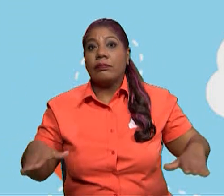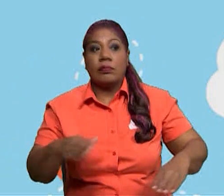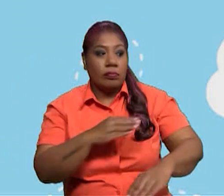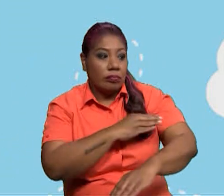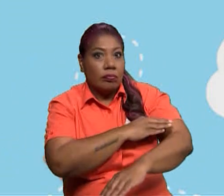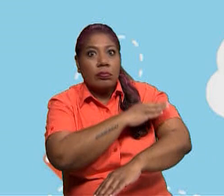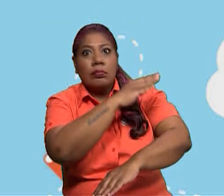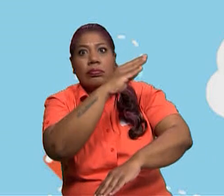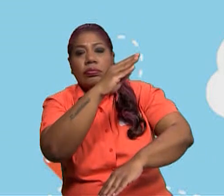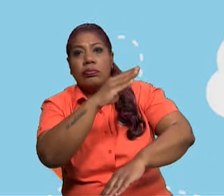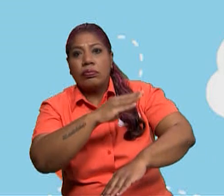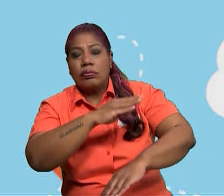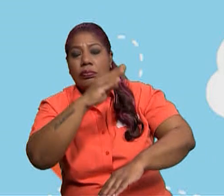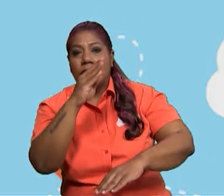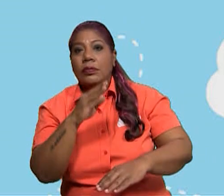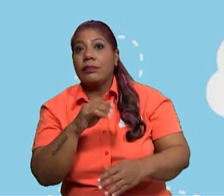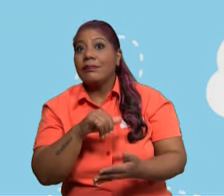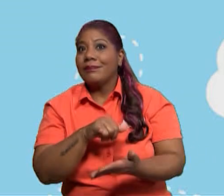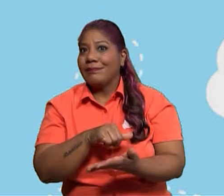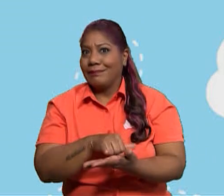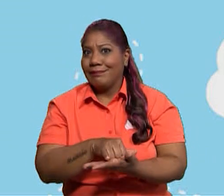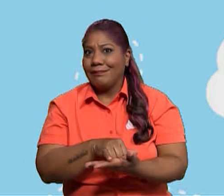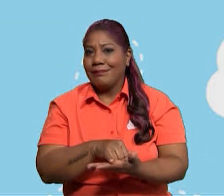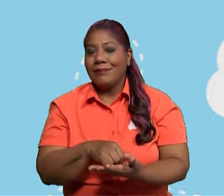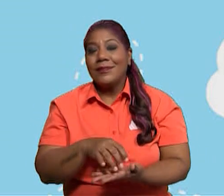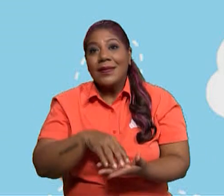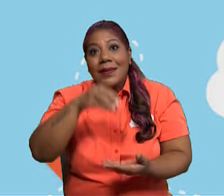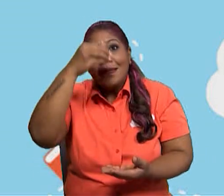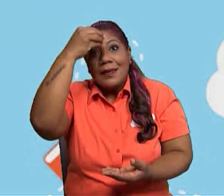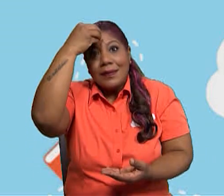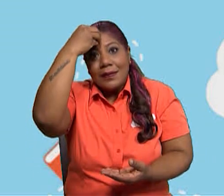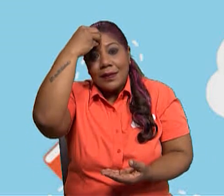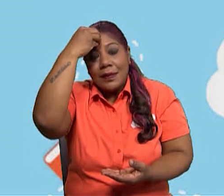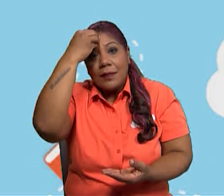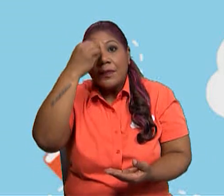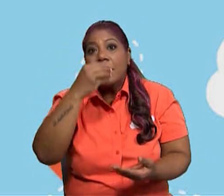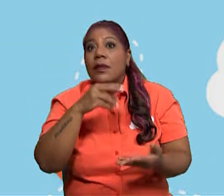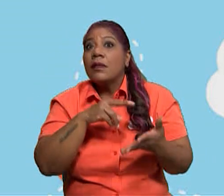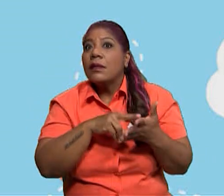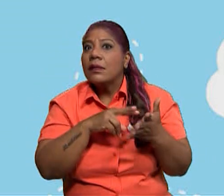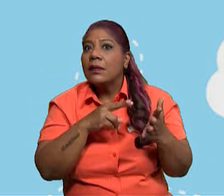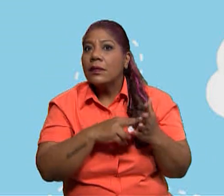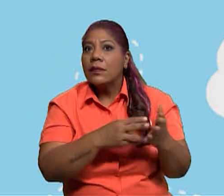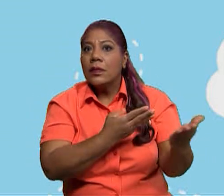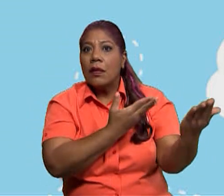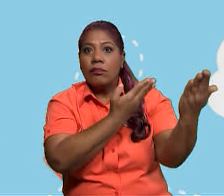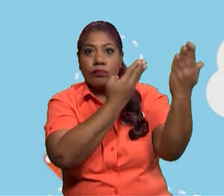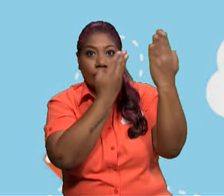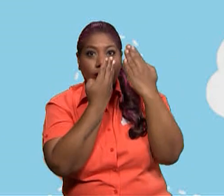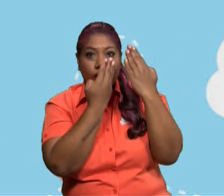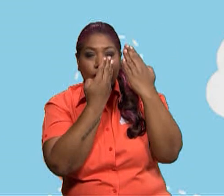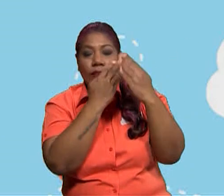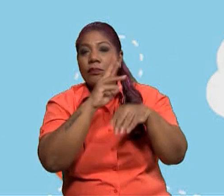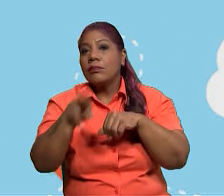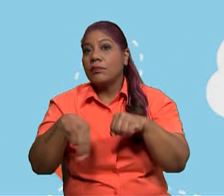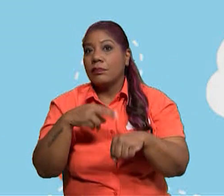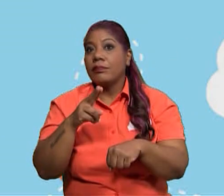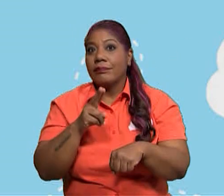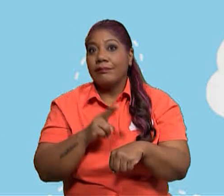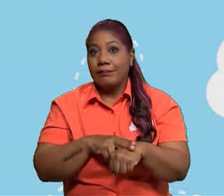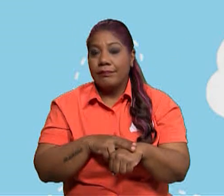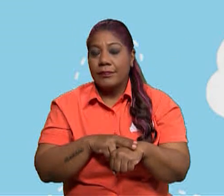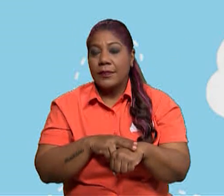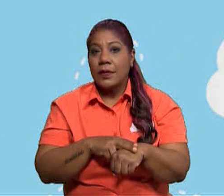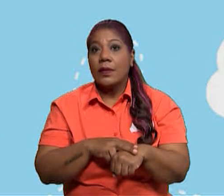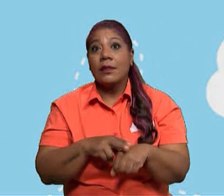saber cuáles son los fenómenos que pueden ocasionar desastres naturales donde vivimos y para saber